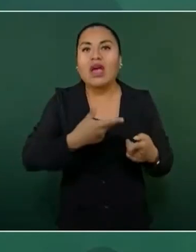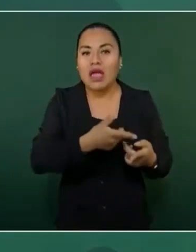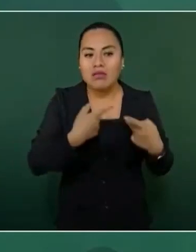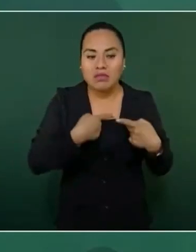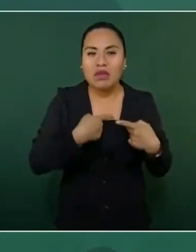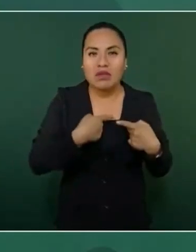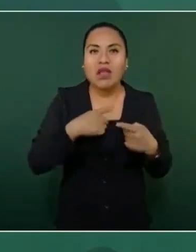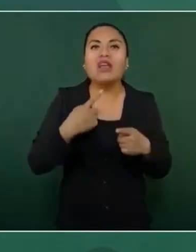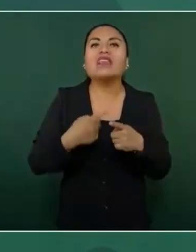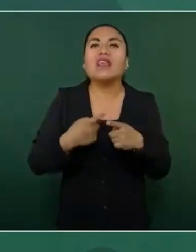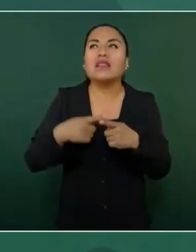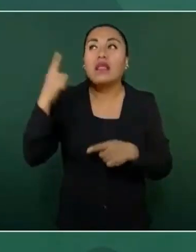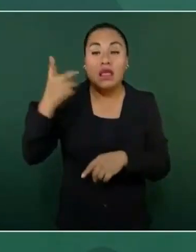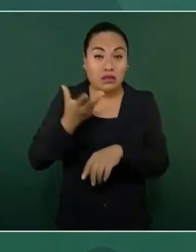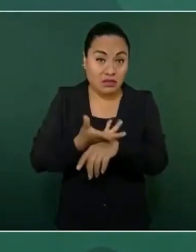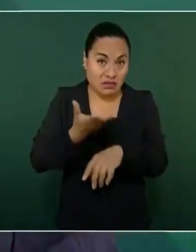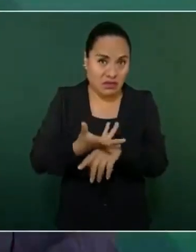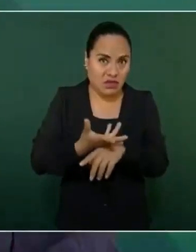que nos hacen falta.